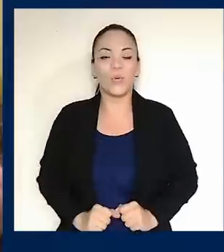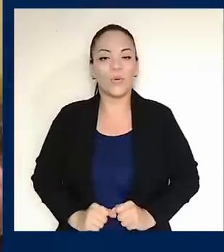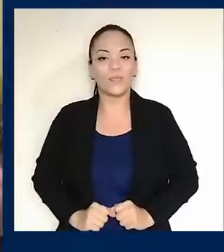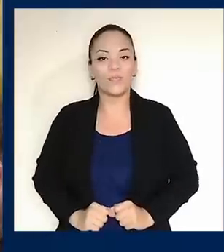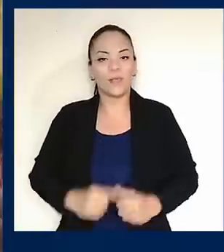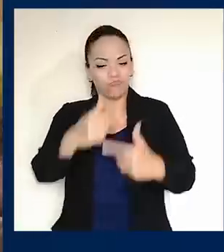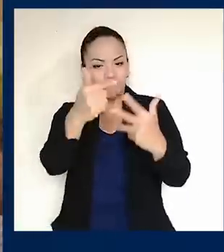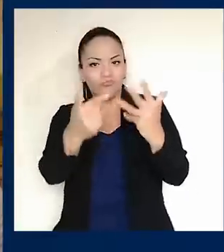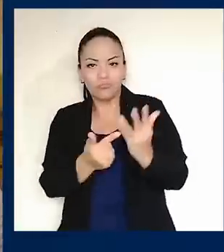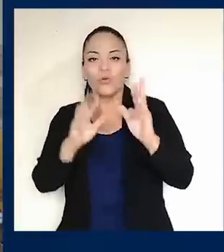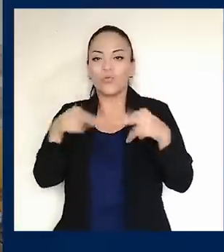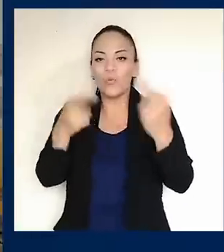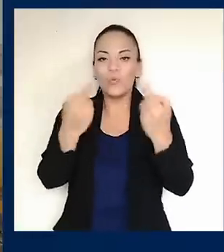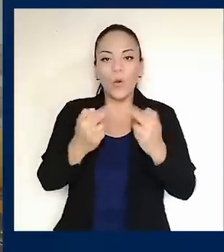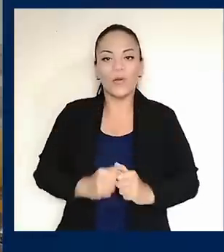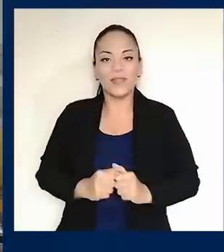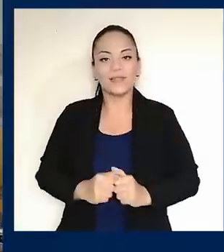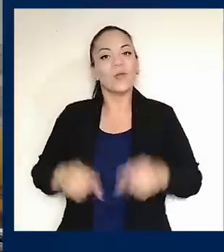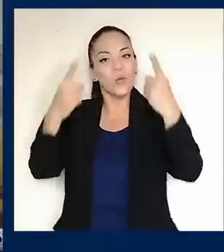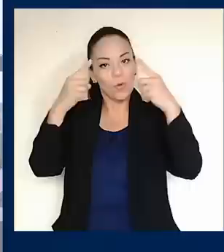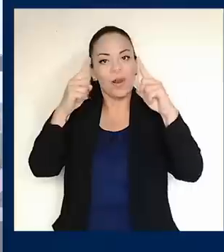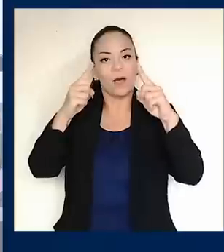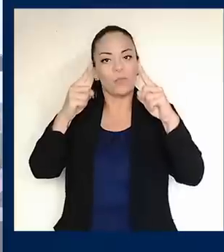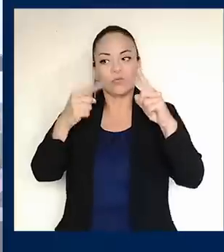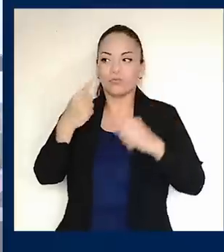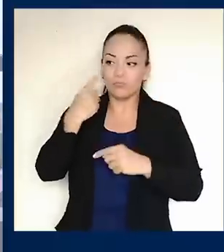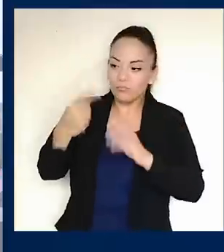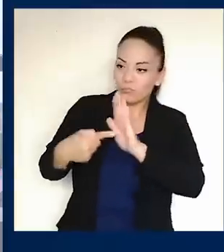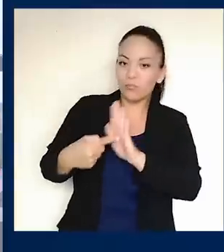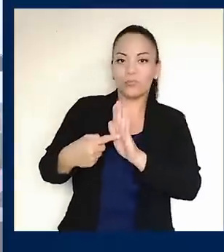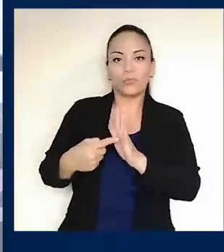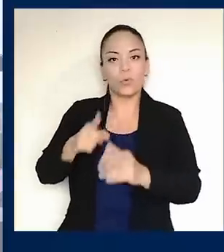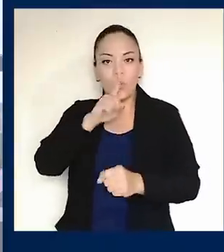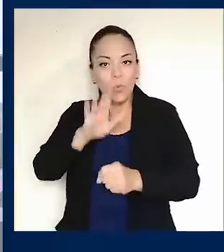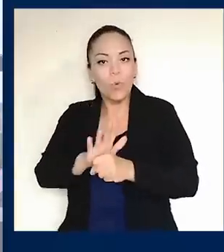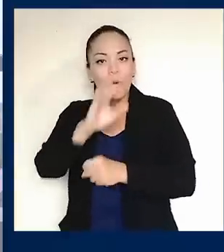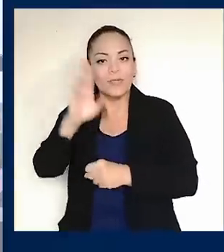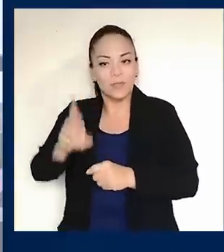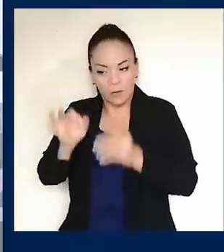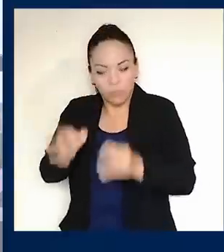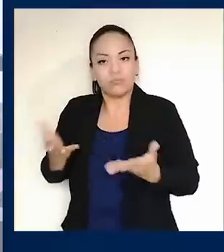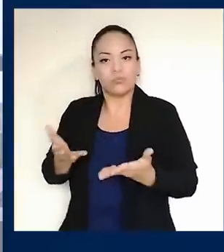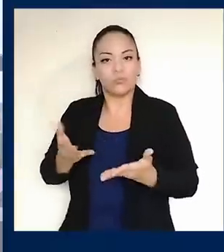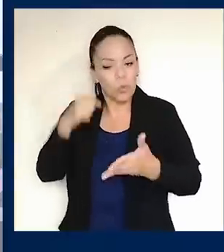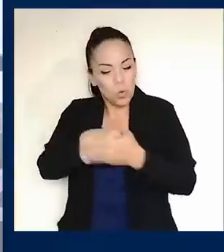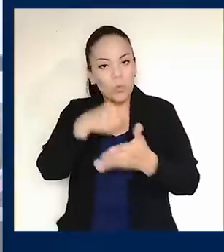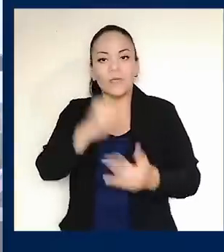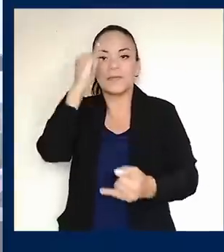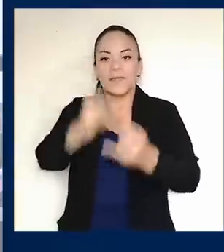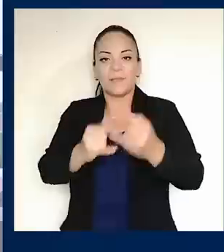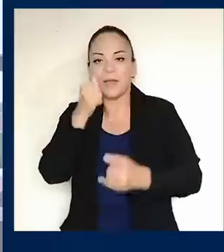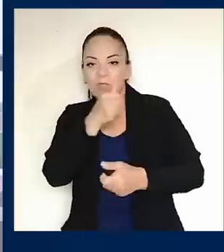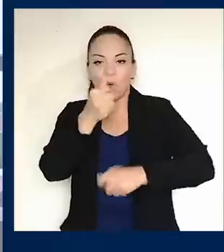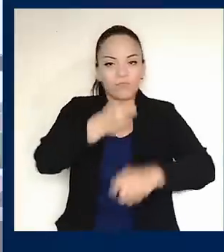todas esas reuniones logramos ratificar el compromiso de Costa Rica con la lucha contra el